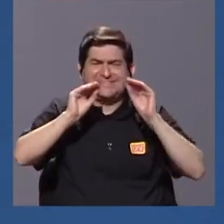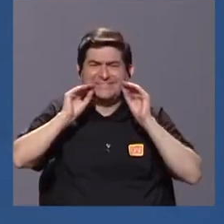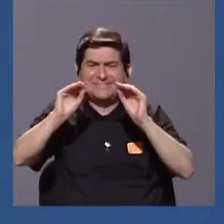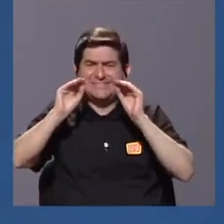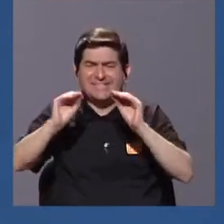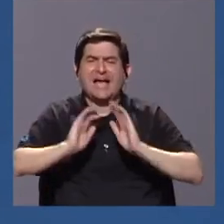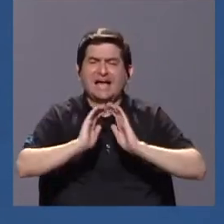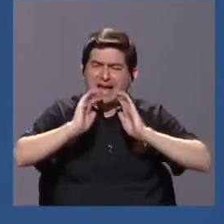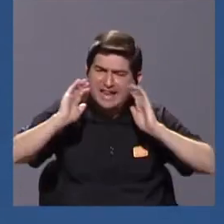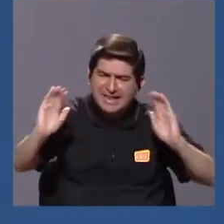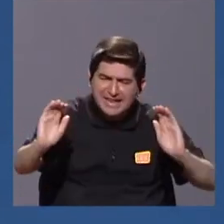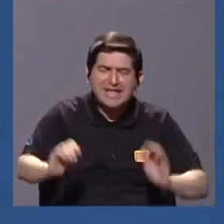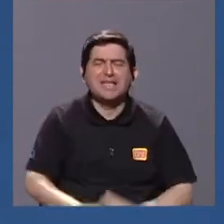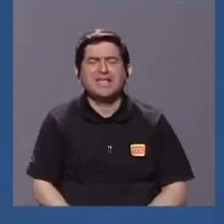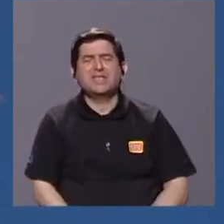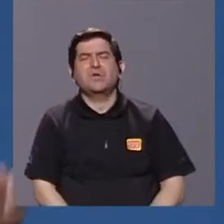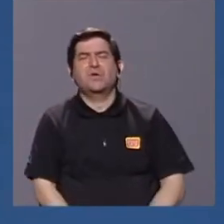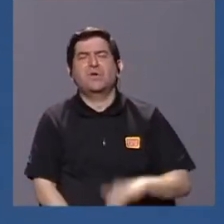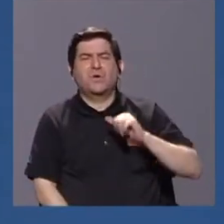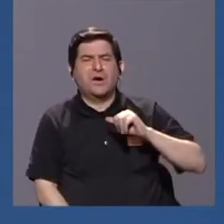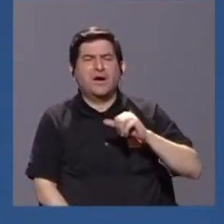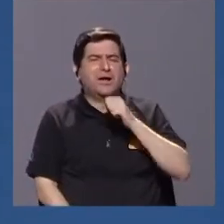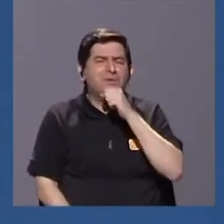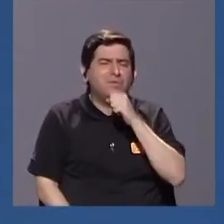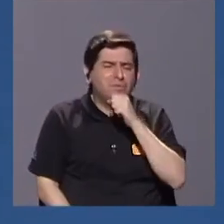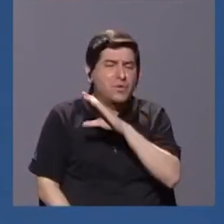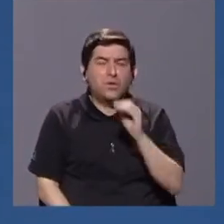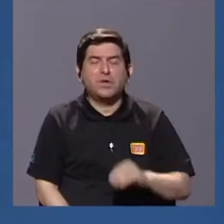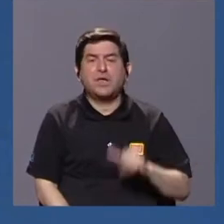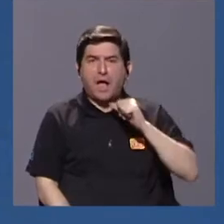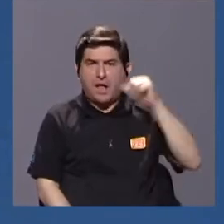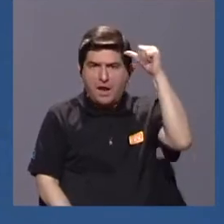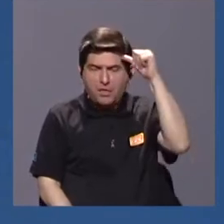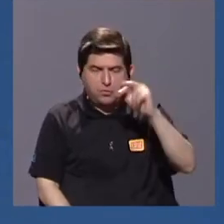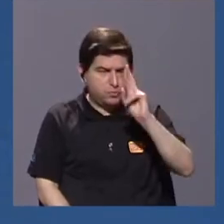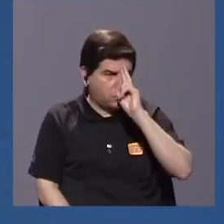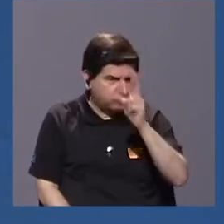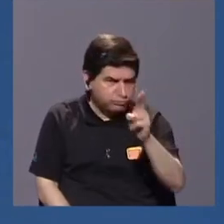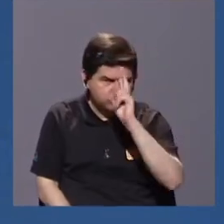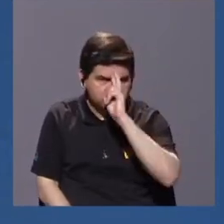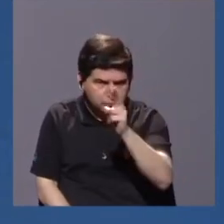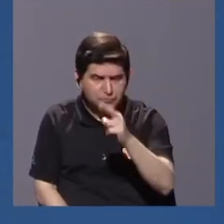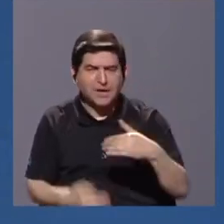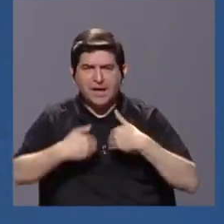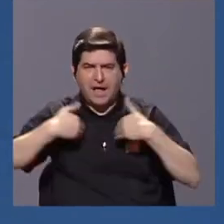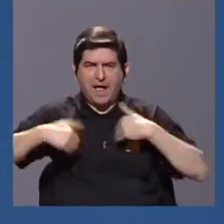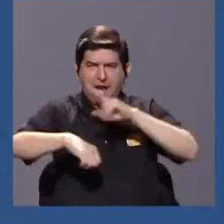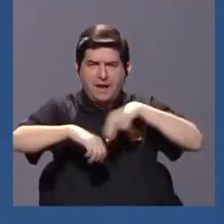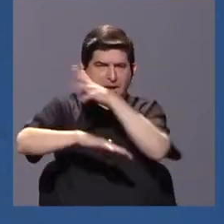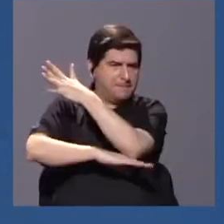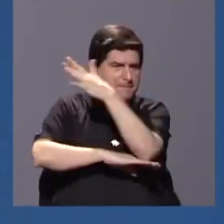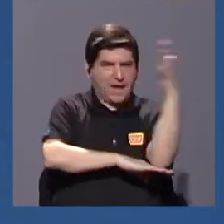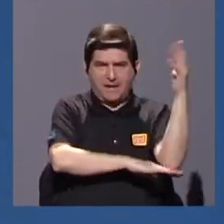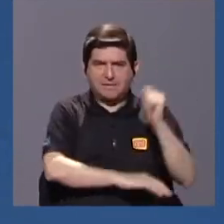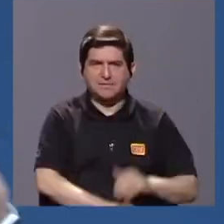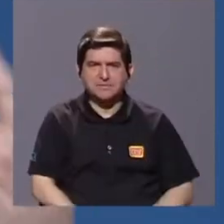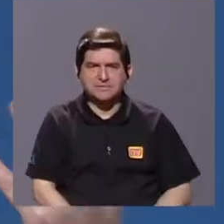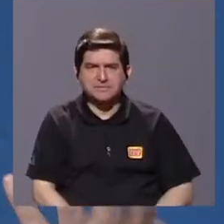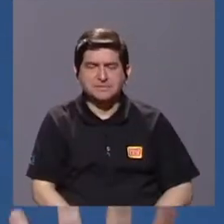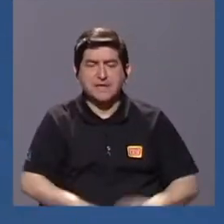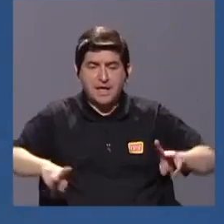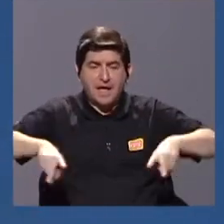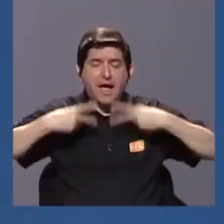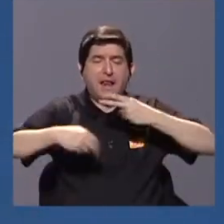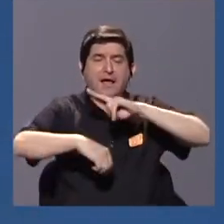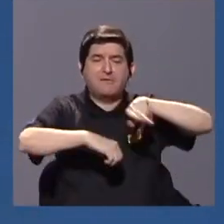al niño, al anciano y al adulto la importancia del respeto a los animales silvestres, del respeto a la vida